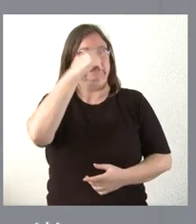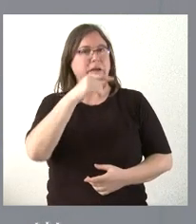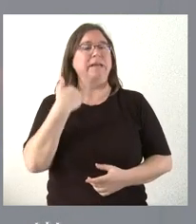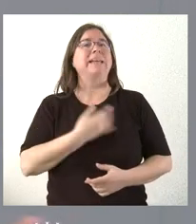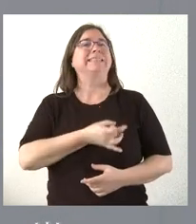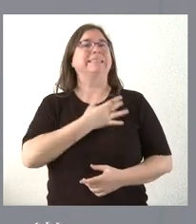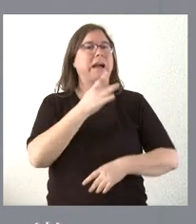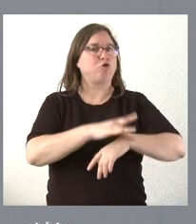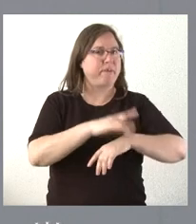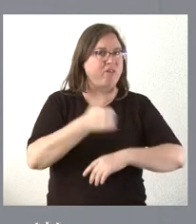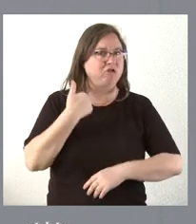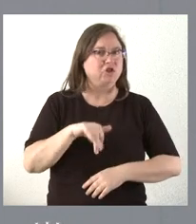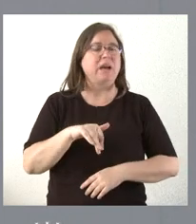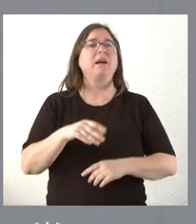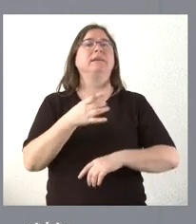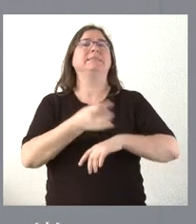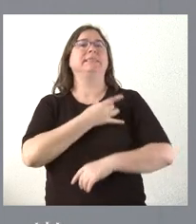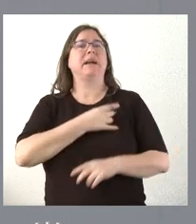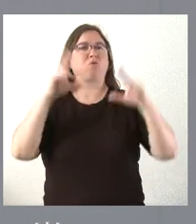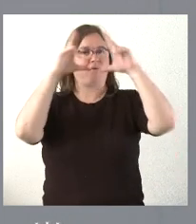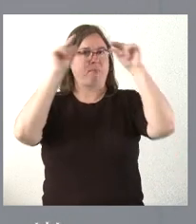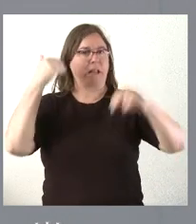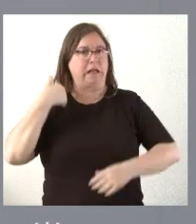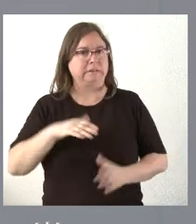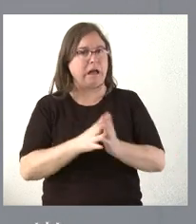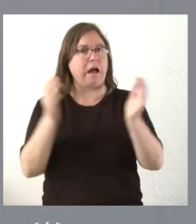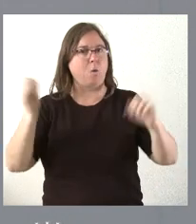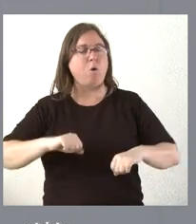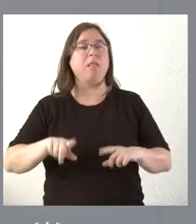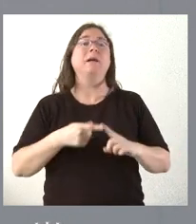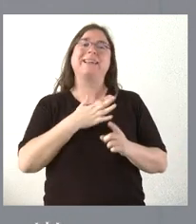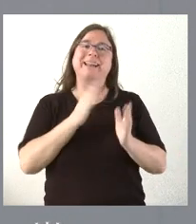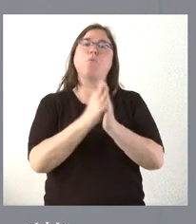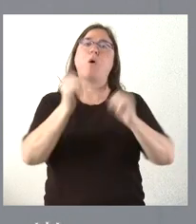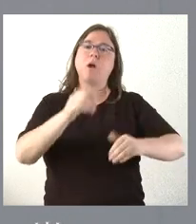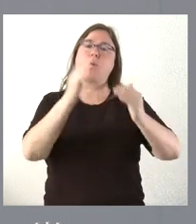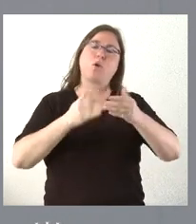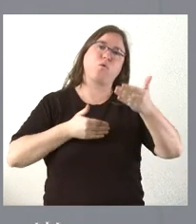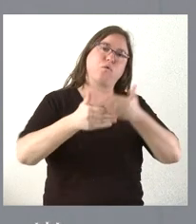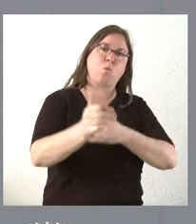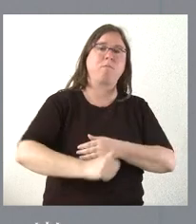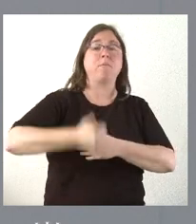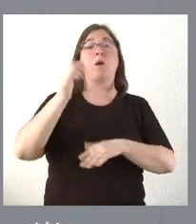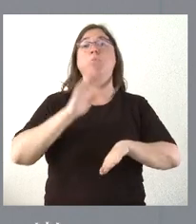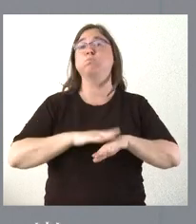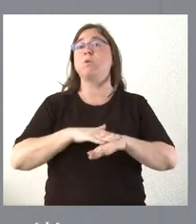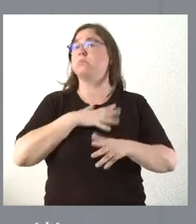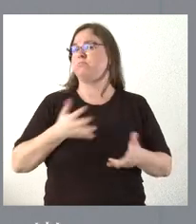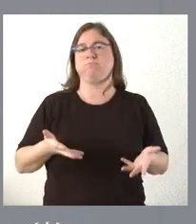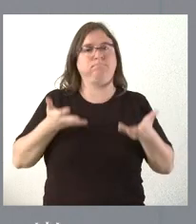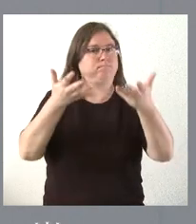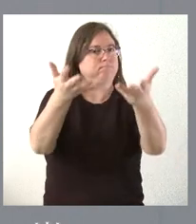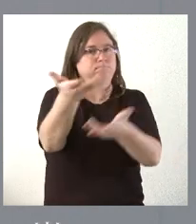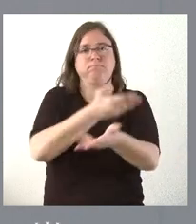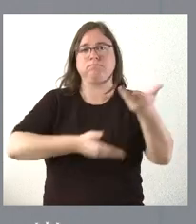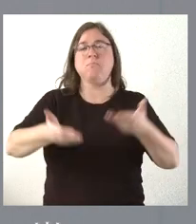el sindicato médico, con el sindicato de enfermería, y también queremos intentar llegar a más acuerdos en el futuro y, desde ese punto de vista, es por lo que tenemos mano tendida para